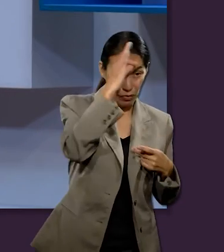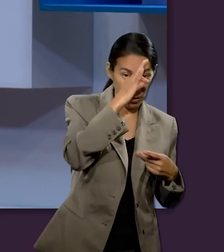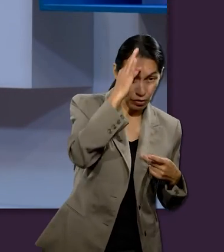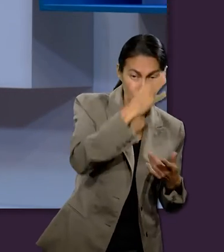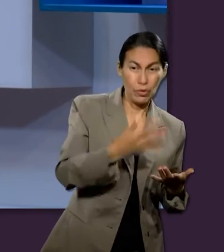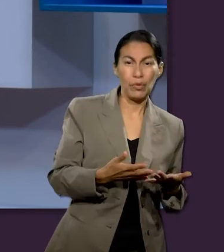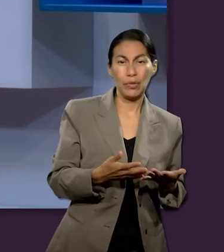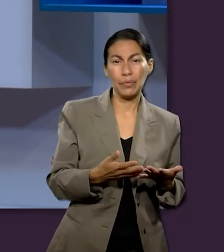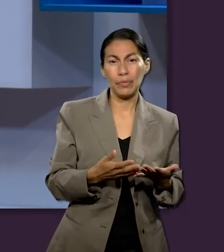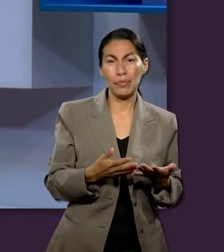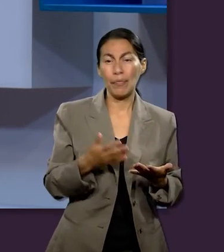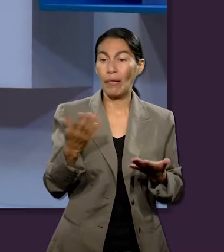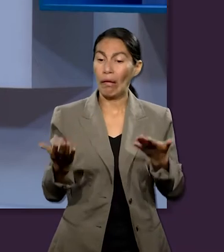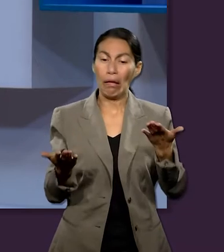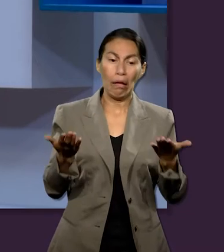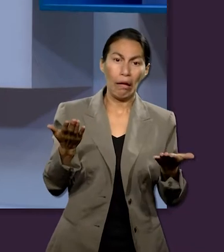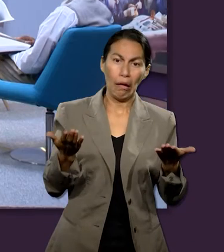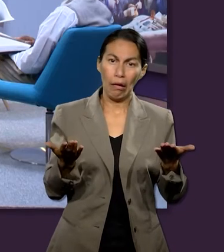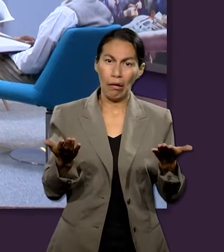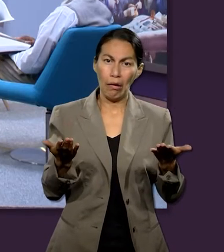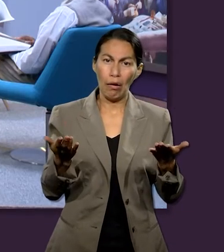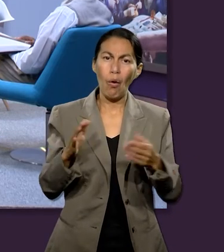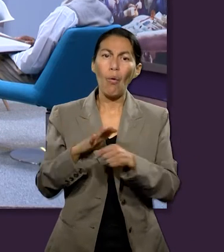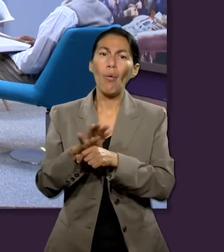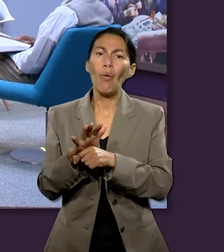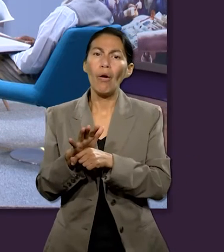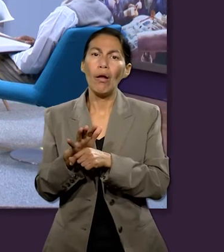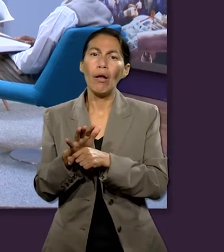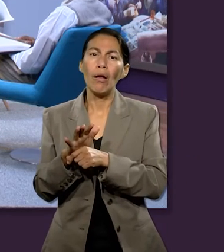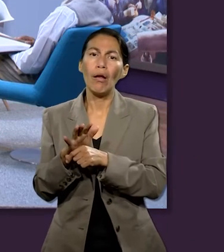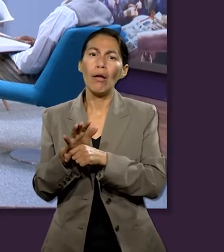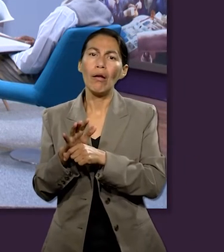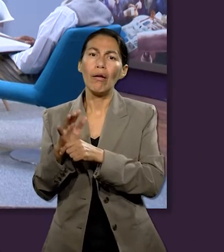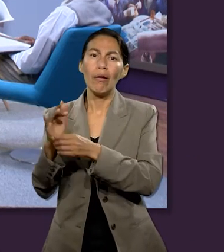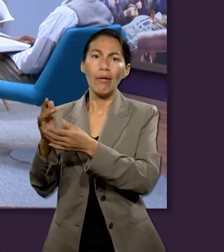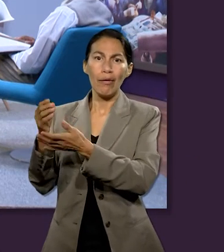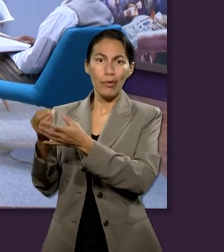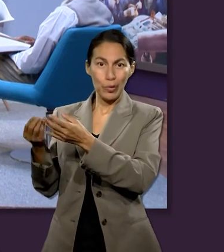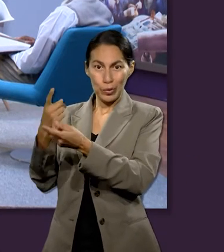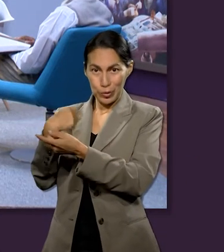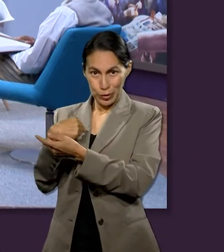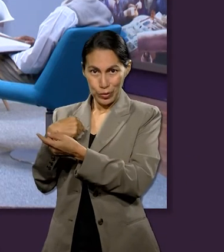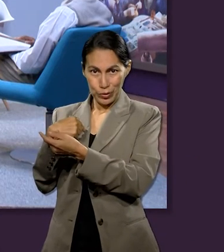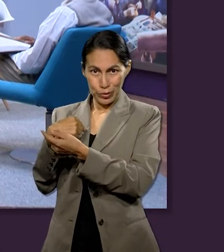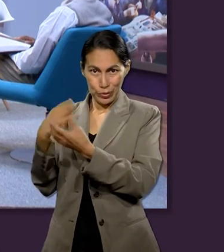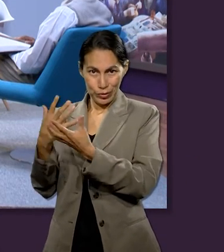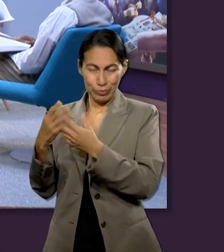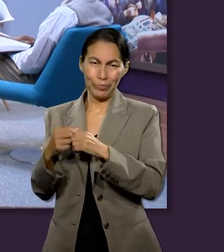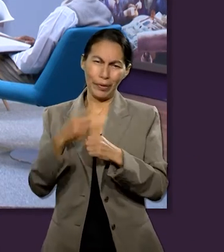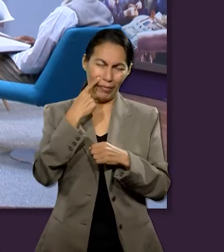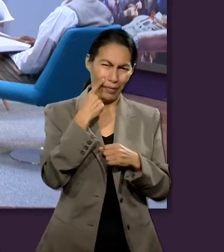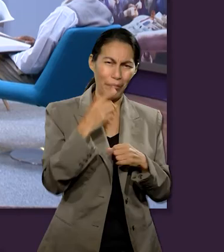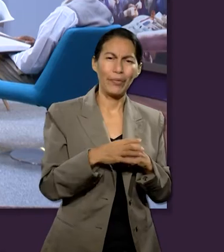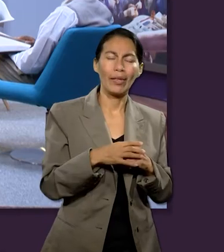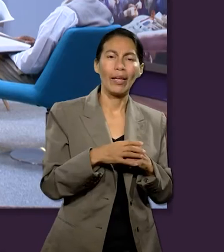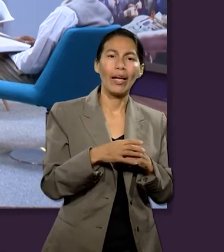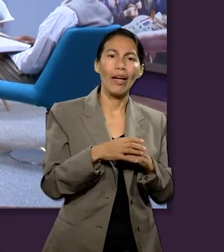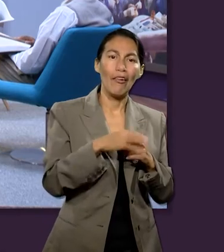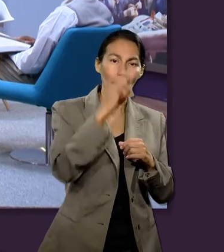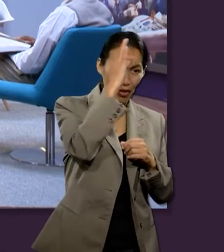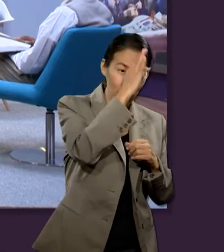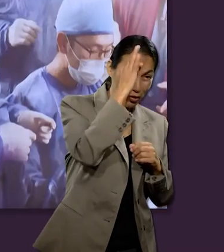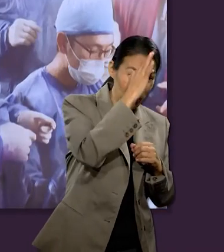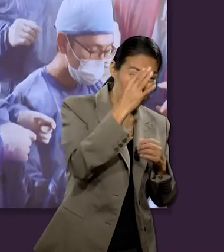entre nosotros los cristianos y los filósofos es cuál es la fuente de nuestra respuesta.